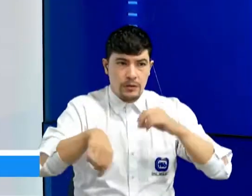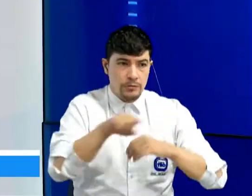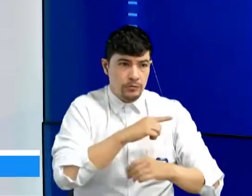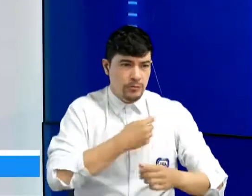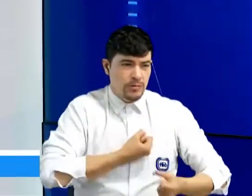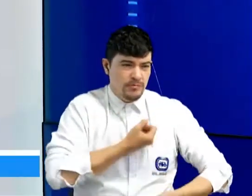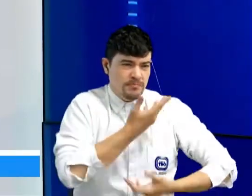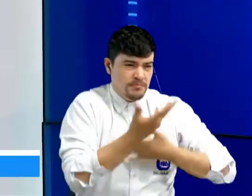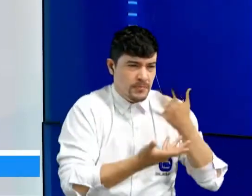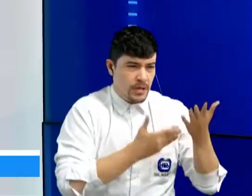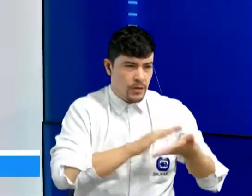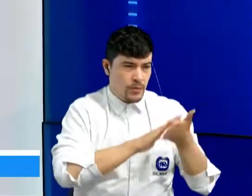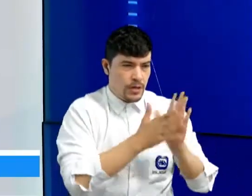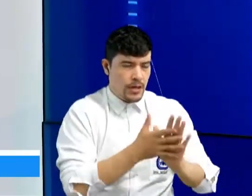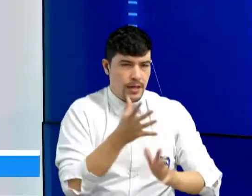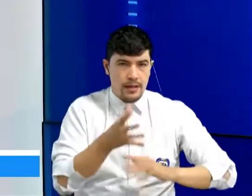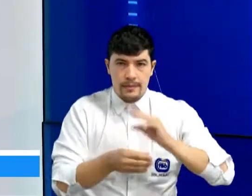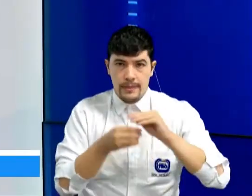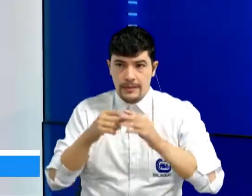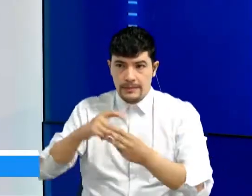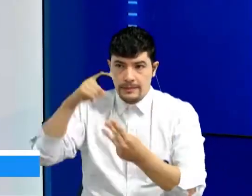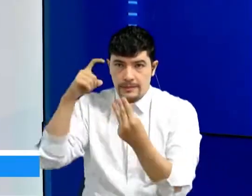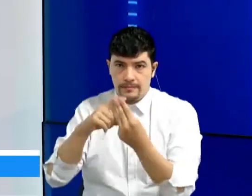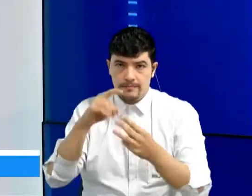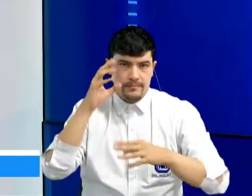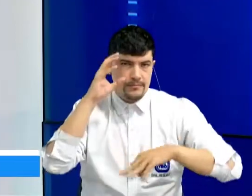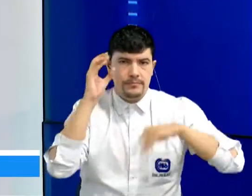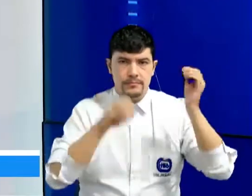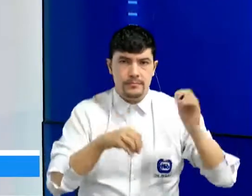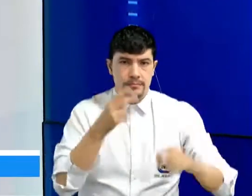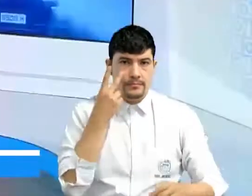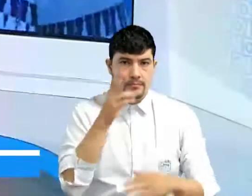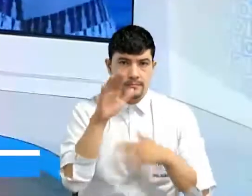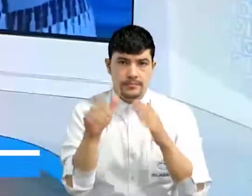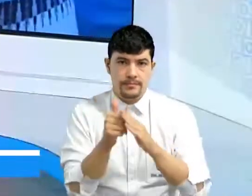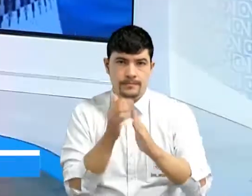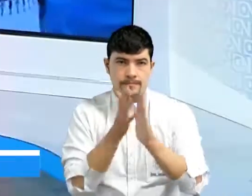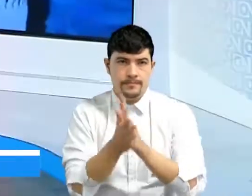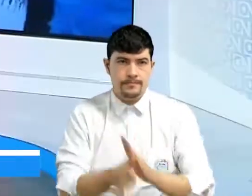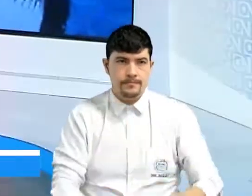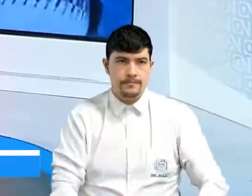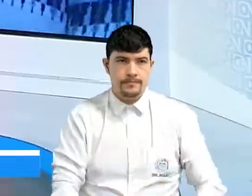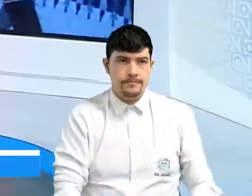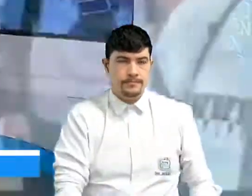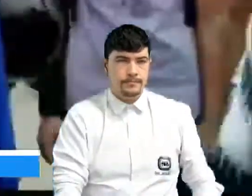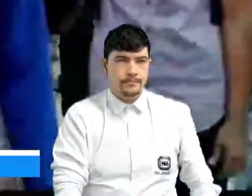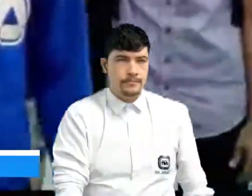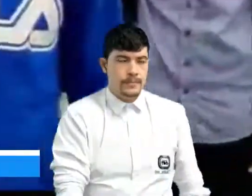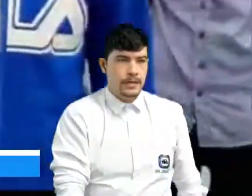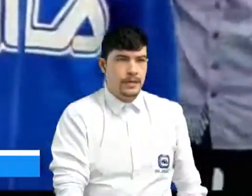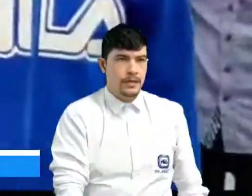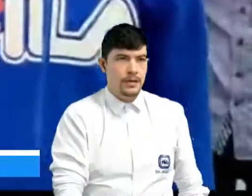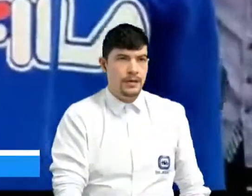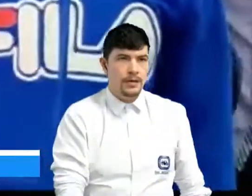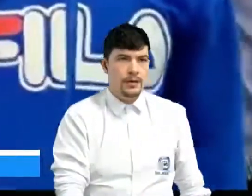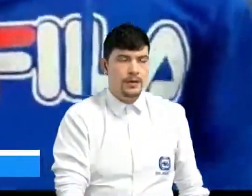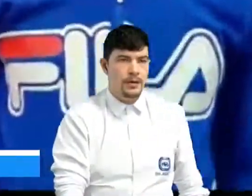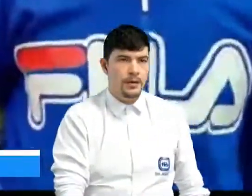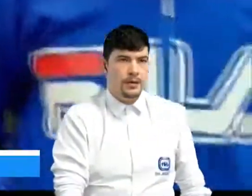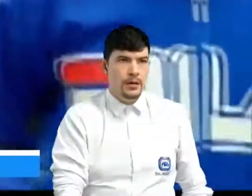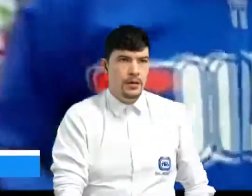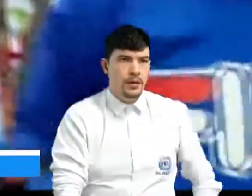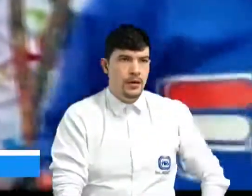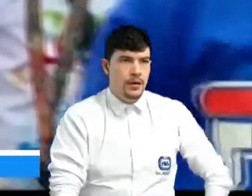y con los controles que ejerce las autoridades. Vamos a escuchar. Dicen que somos entrevistadores del COVID-19 y es